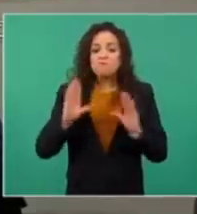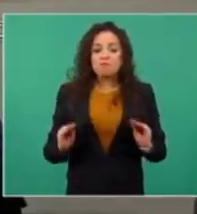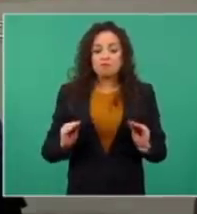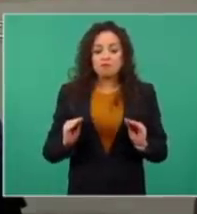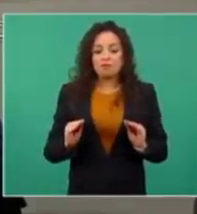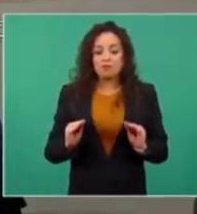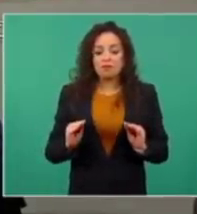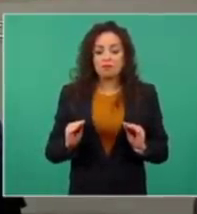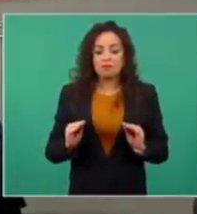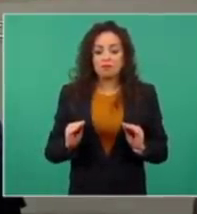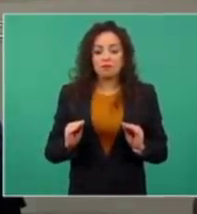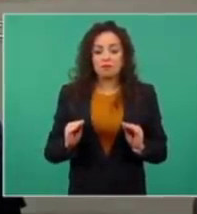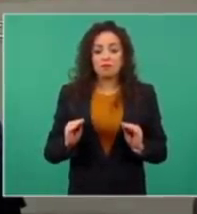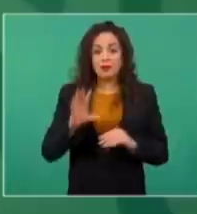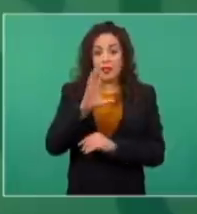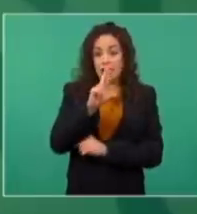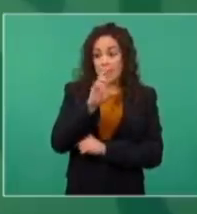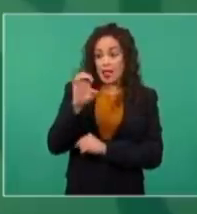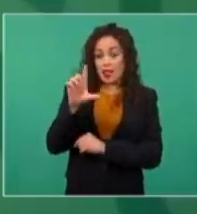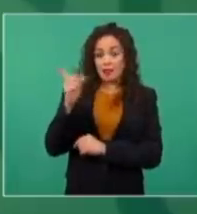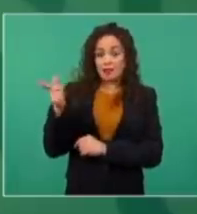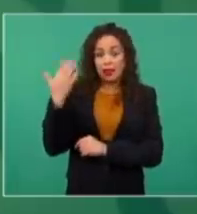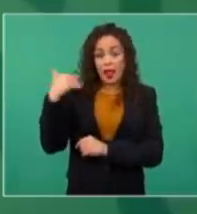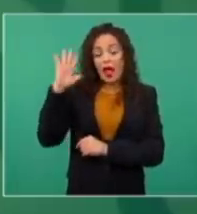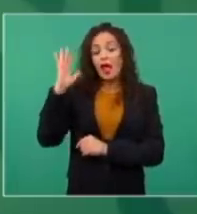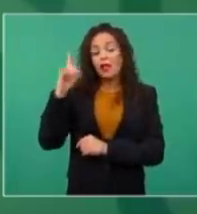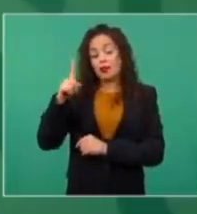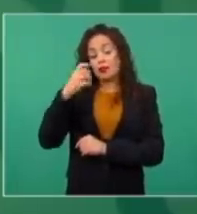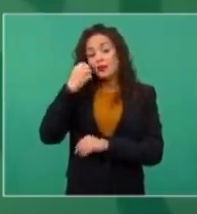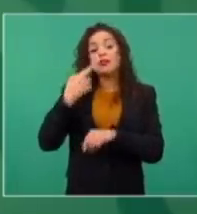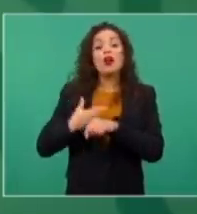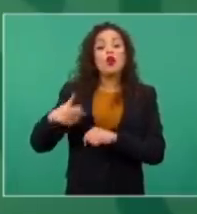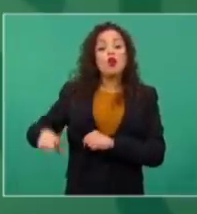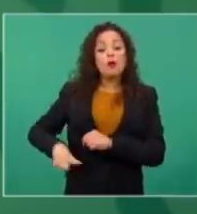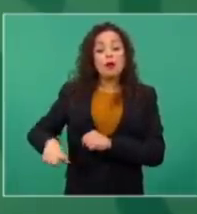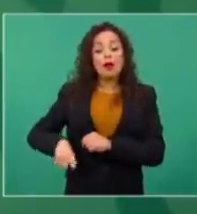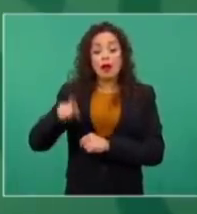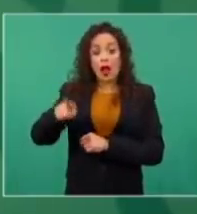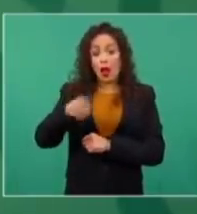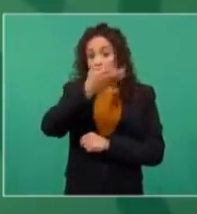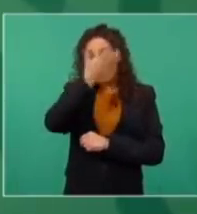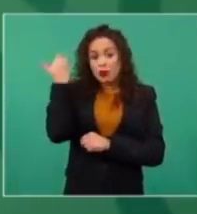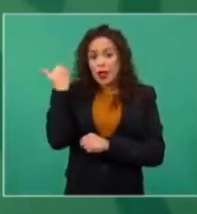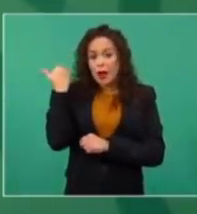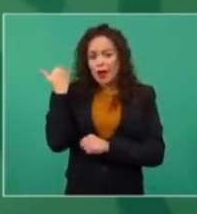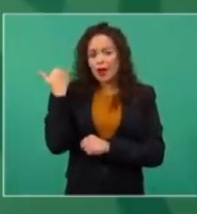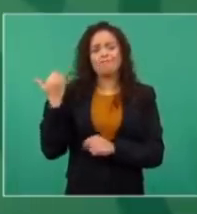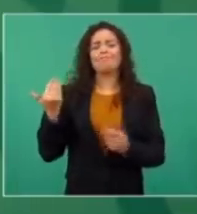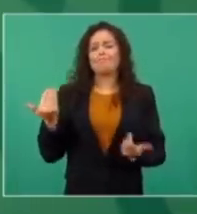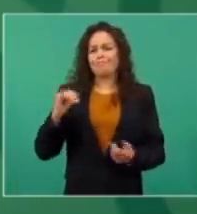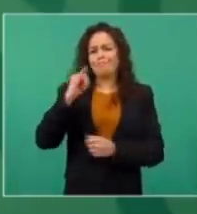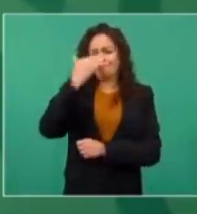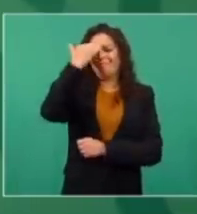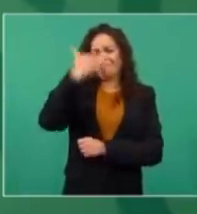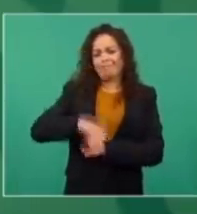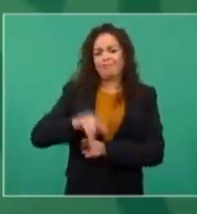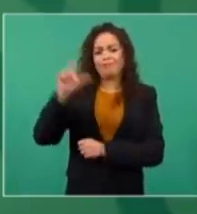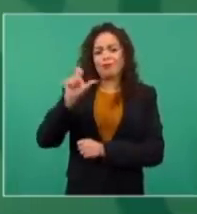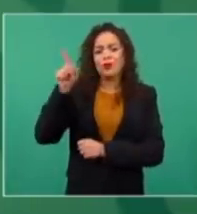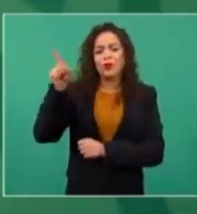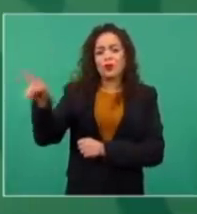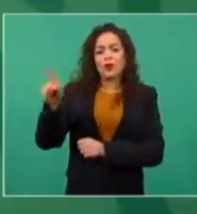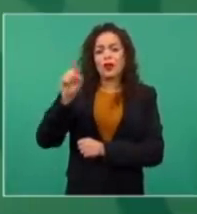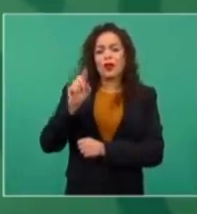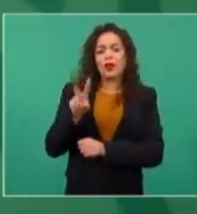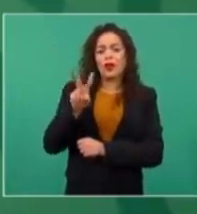Ni modo que Kirill, que era secretario de Gobernación, no se enteró cuando Vicente Fox mandó a llamar al presidente